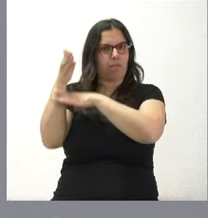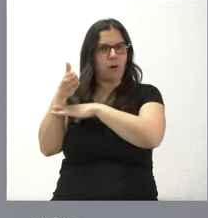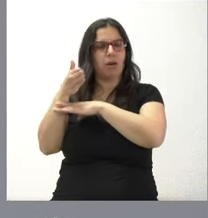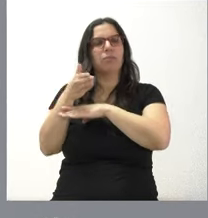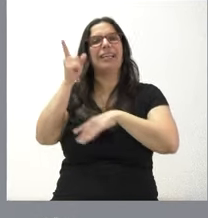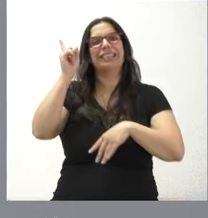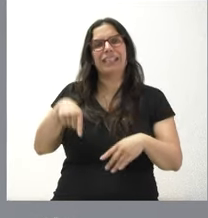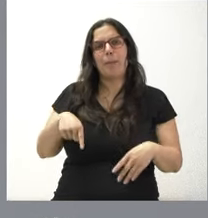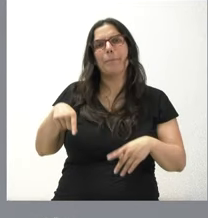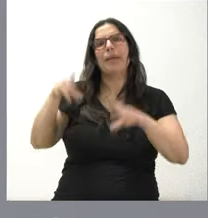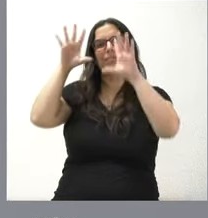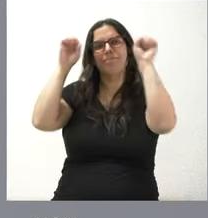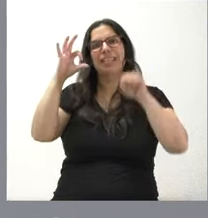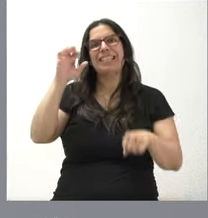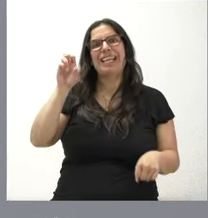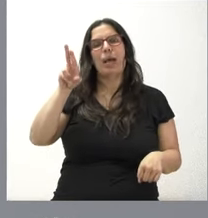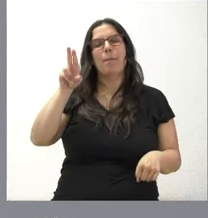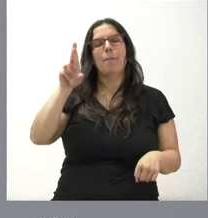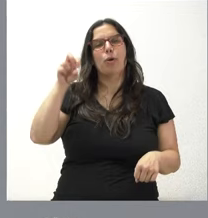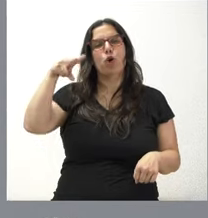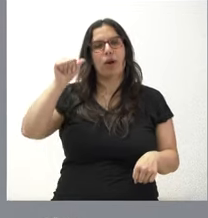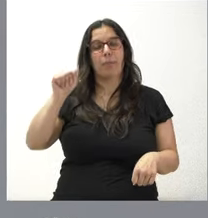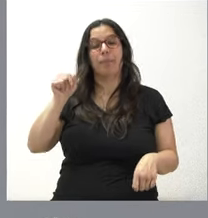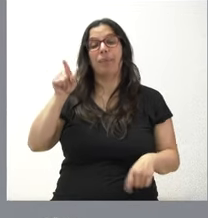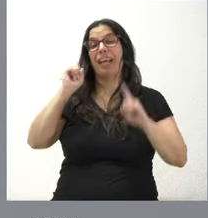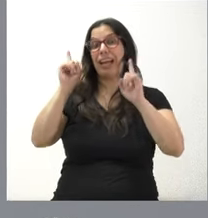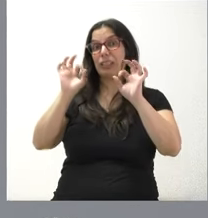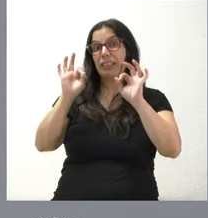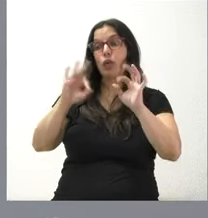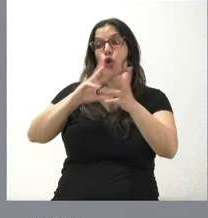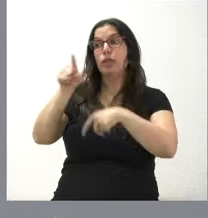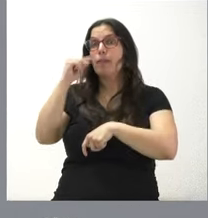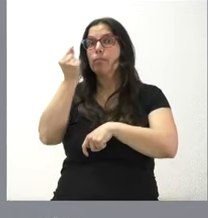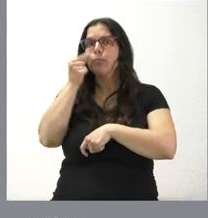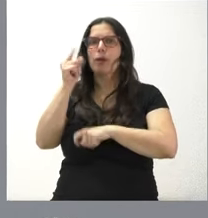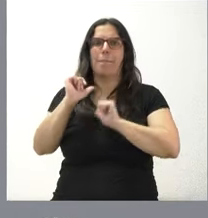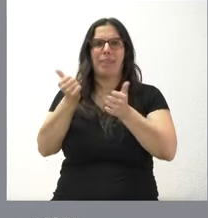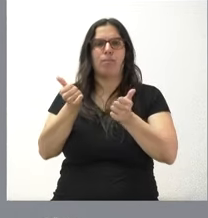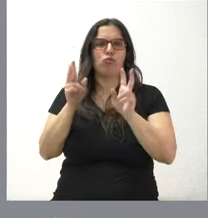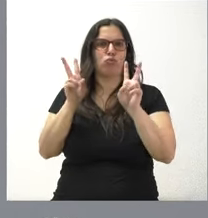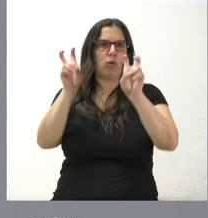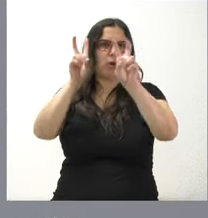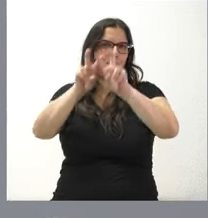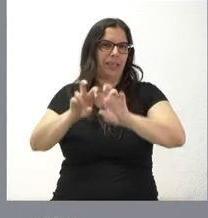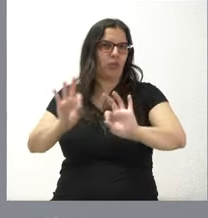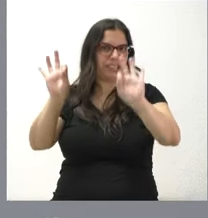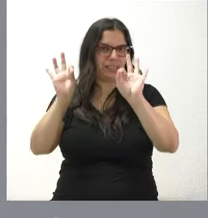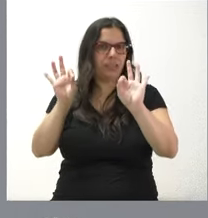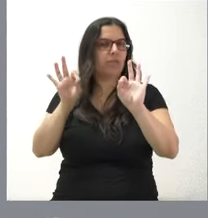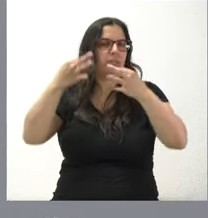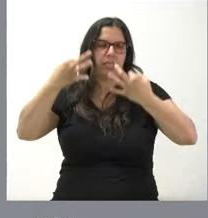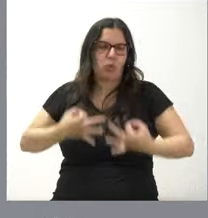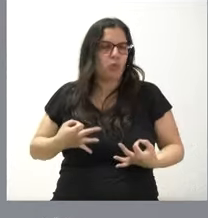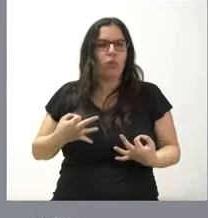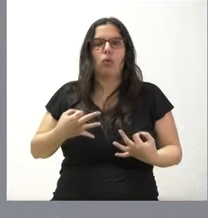del SEPRONA. En este caso concreto y con estas noticias, lógicamente, abriremos una nueva instrucción y, con toda seguridad,